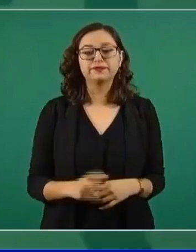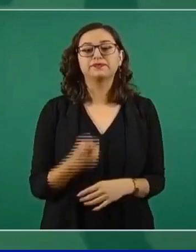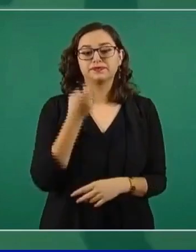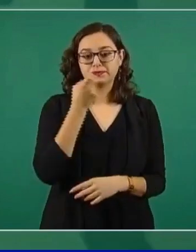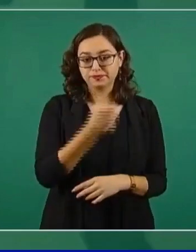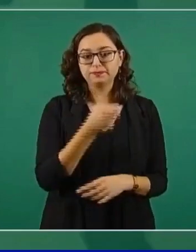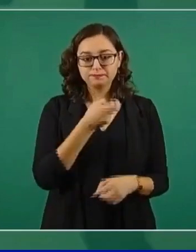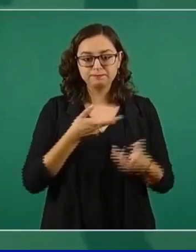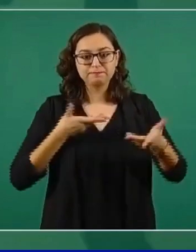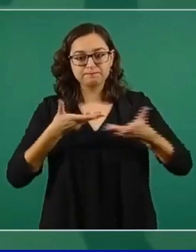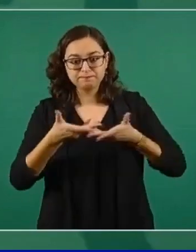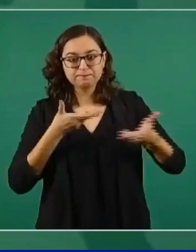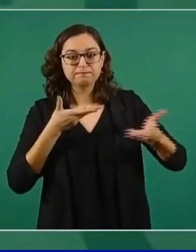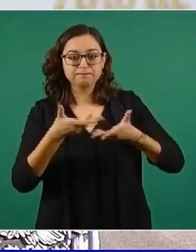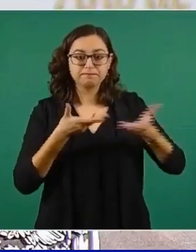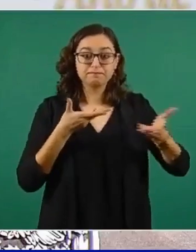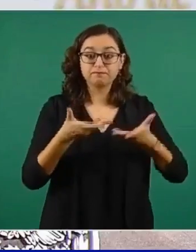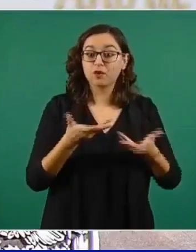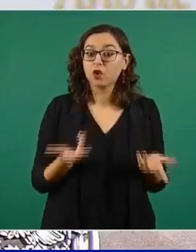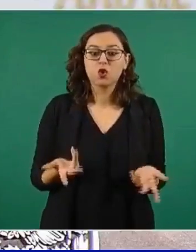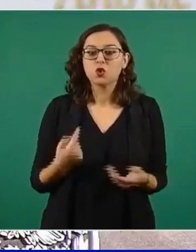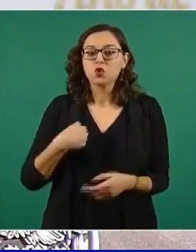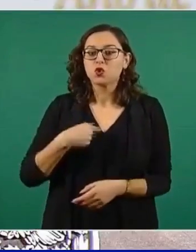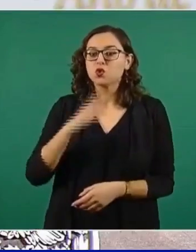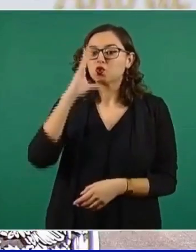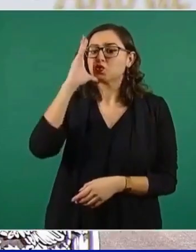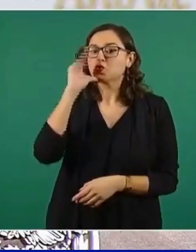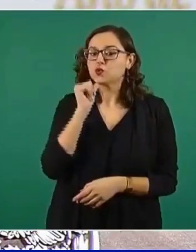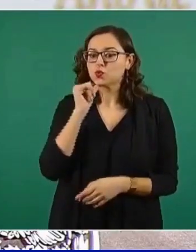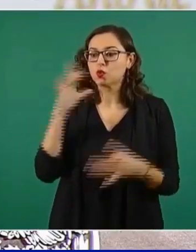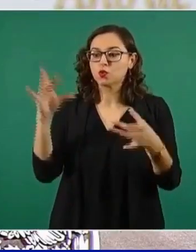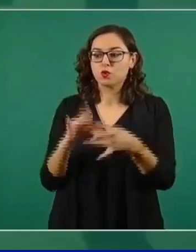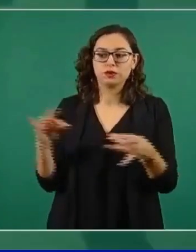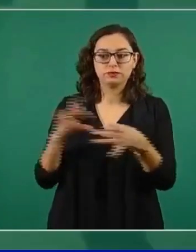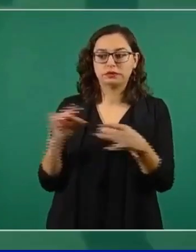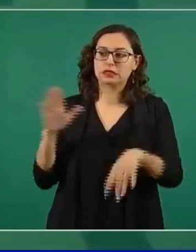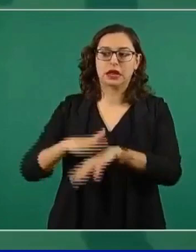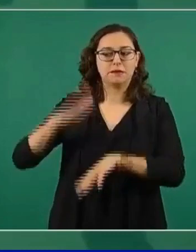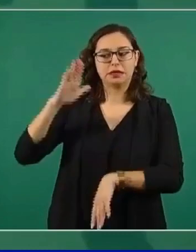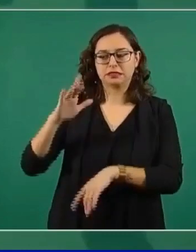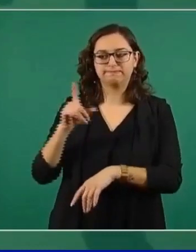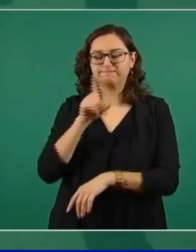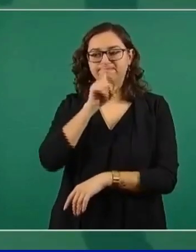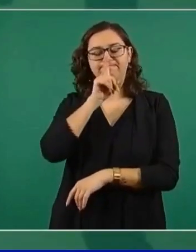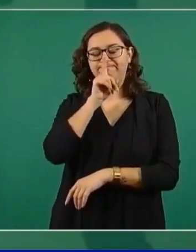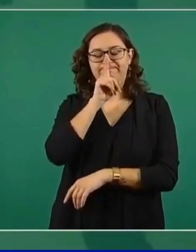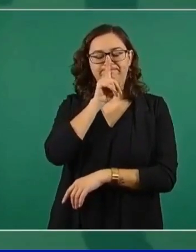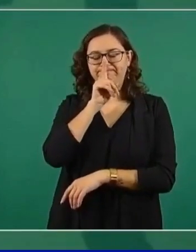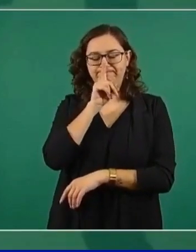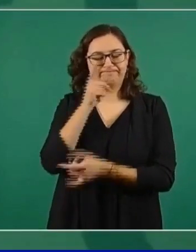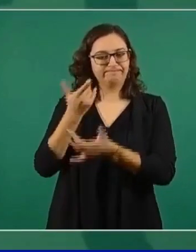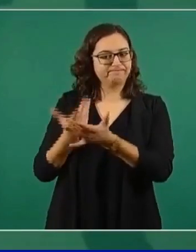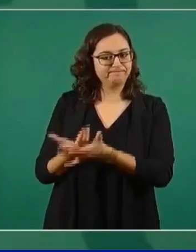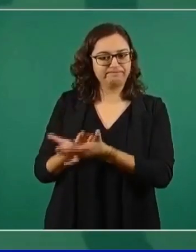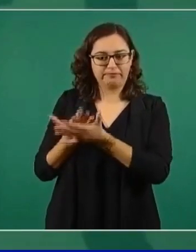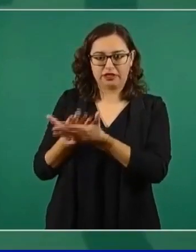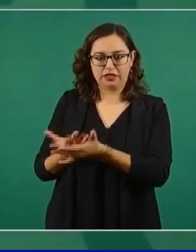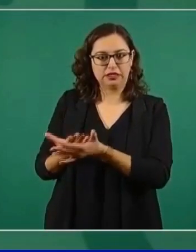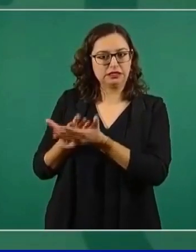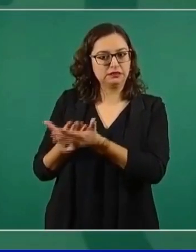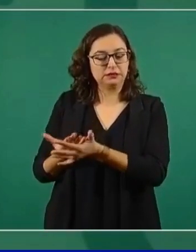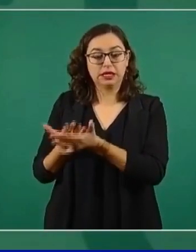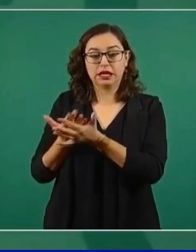estamos ya. No puedo decir más porque hay anuncios que